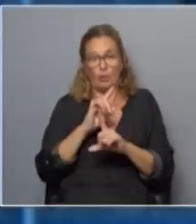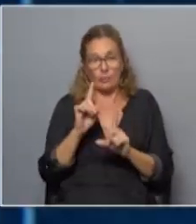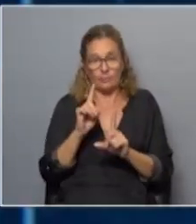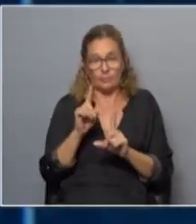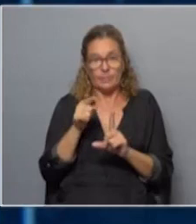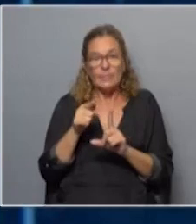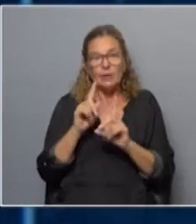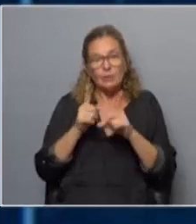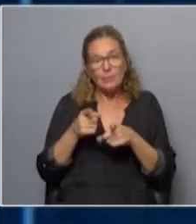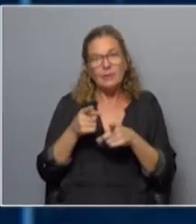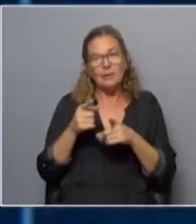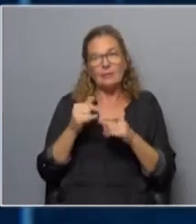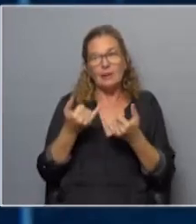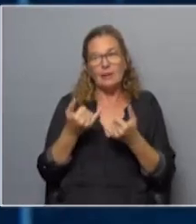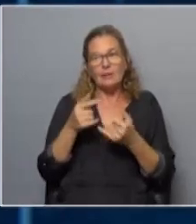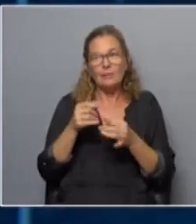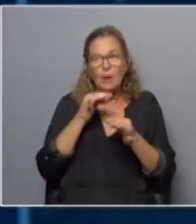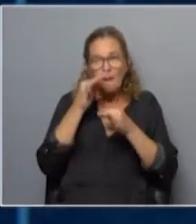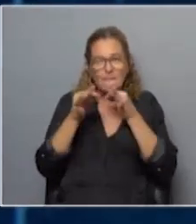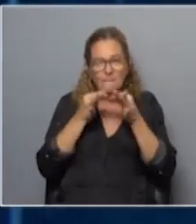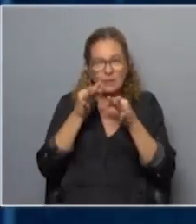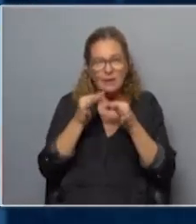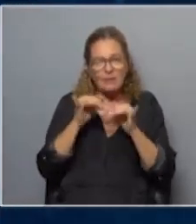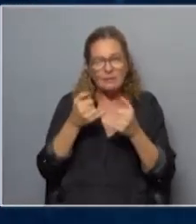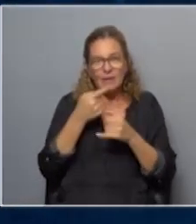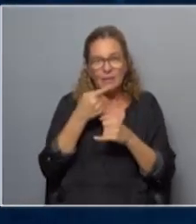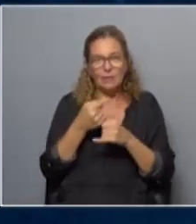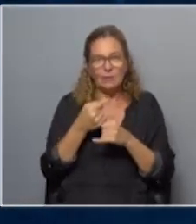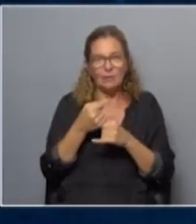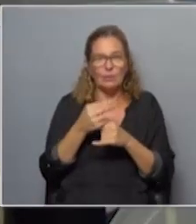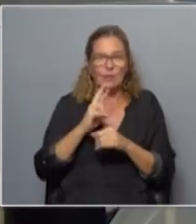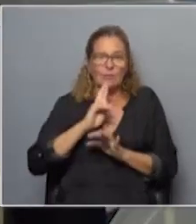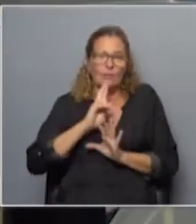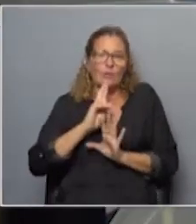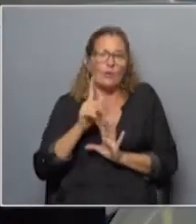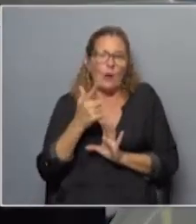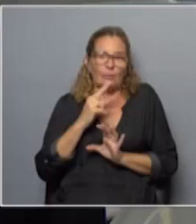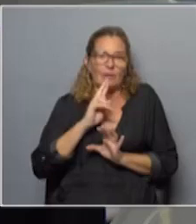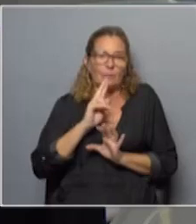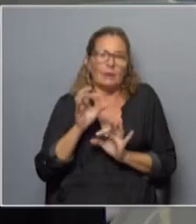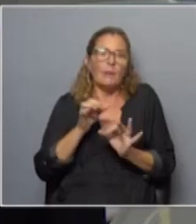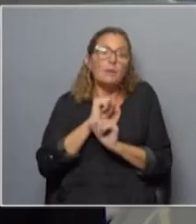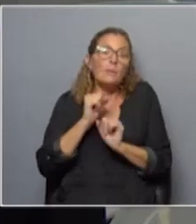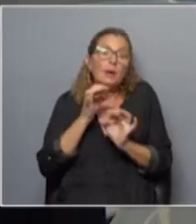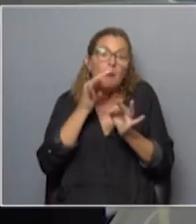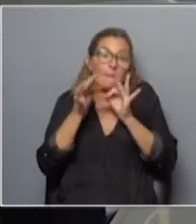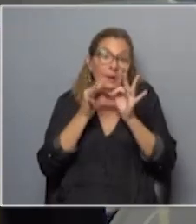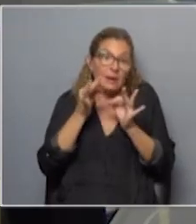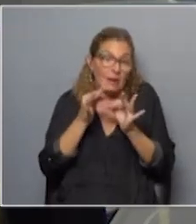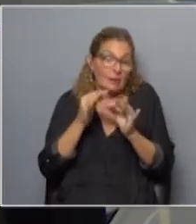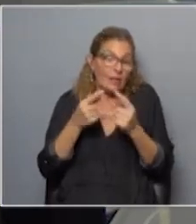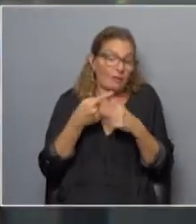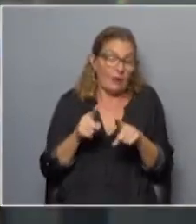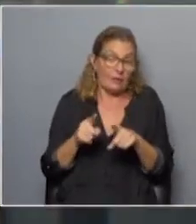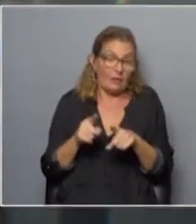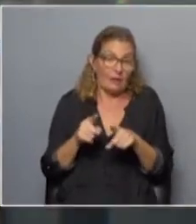juego a la hora de construir la agenda y puede llegar a explicar ya les digo no tenemos una respuesta pero puede llegar a explicar estos desequilibrios también